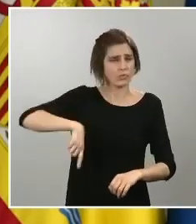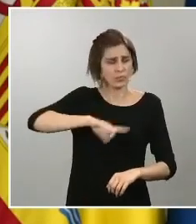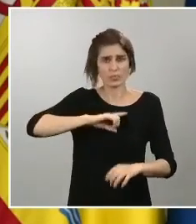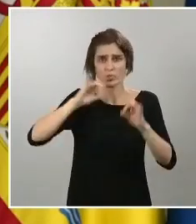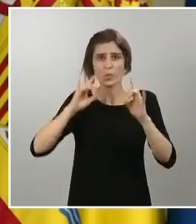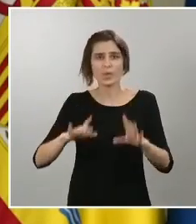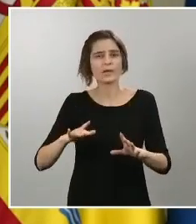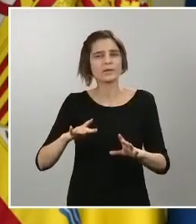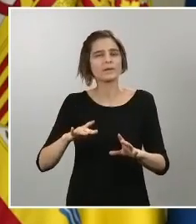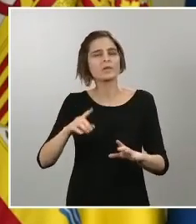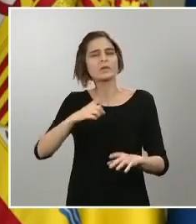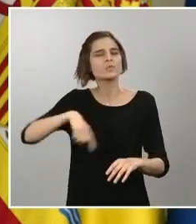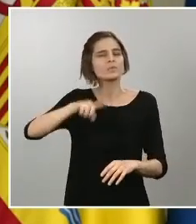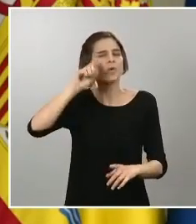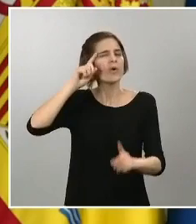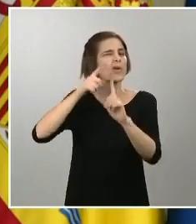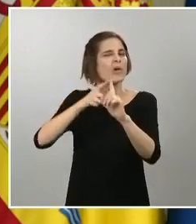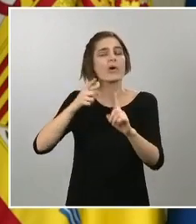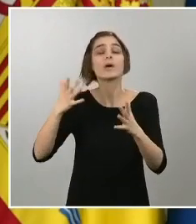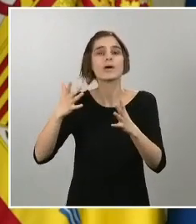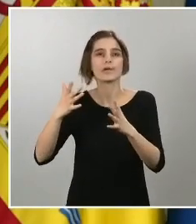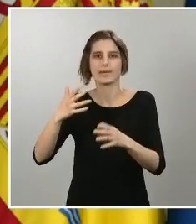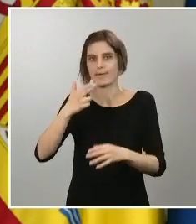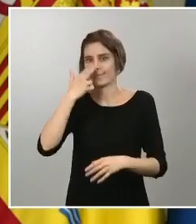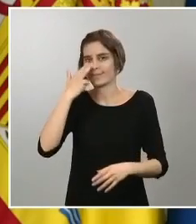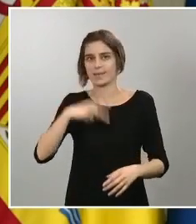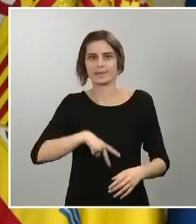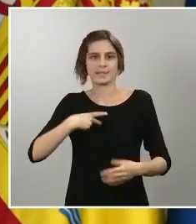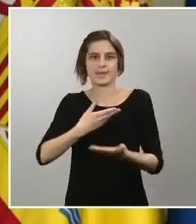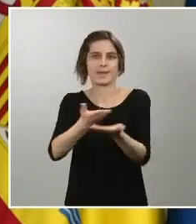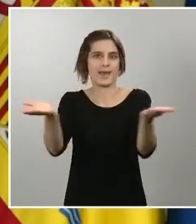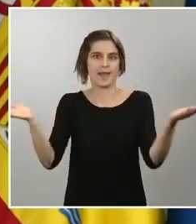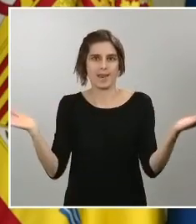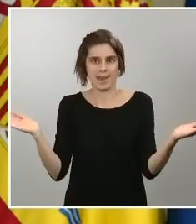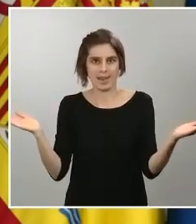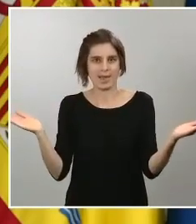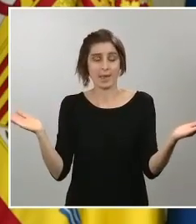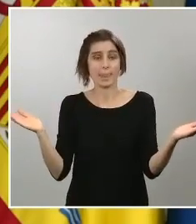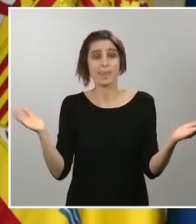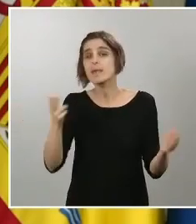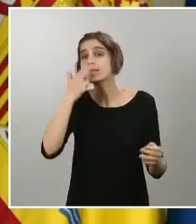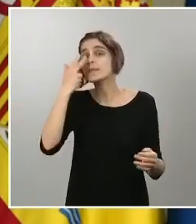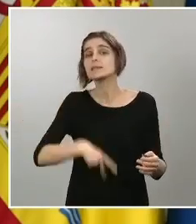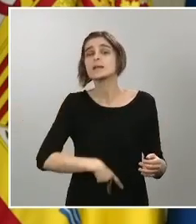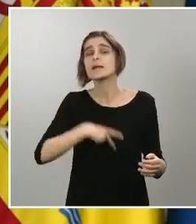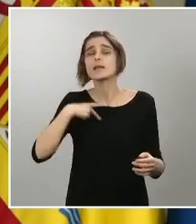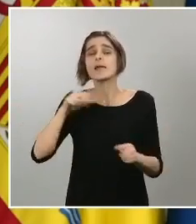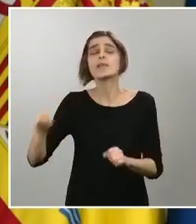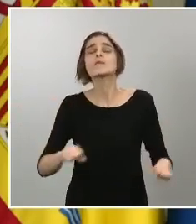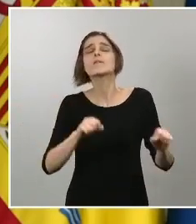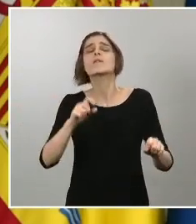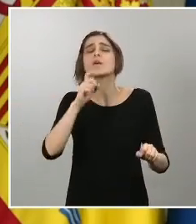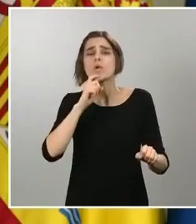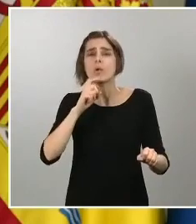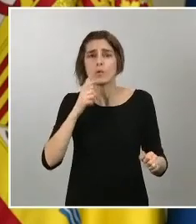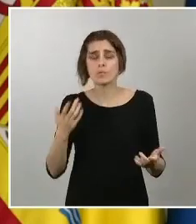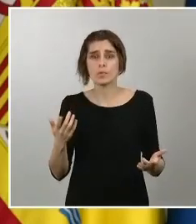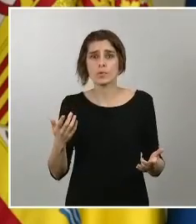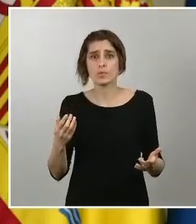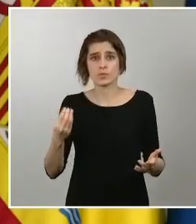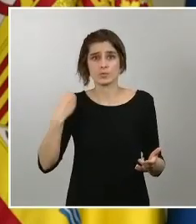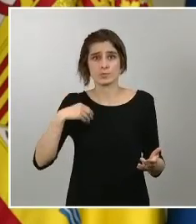y no hay mejor manera de defender el interés general que cumplir con el mandato que hoy ponemos encima de la mesa